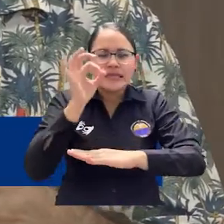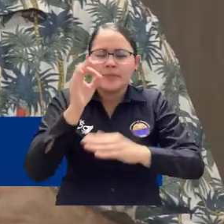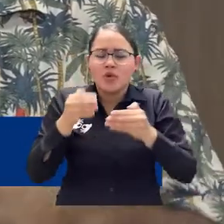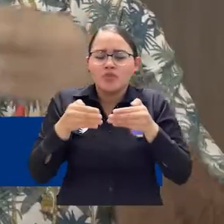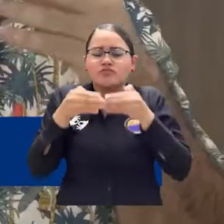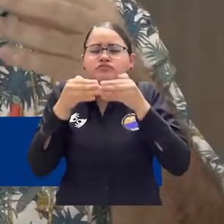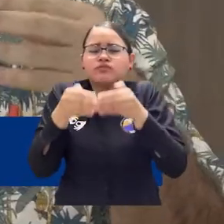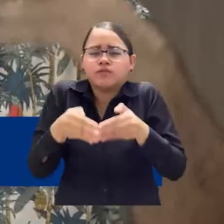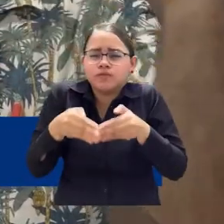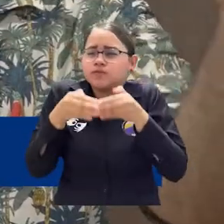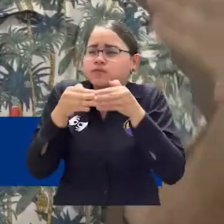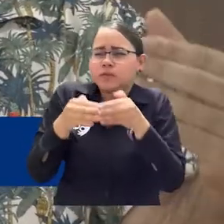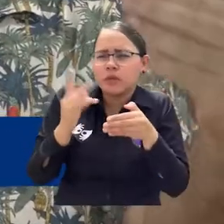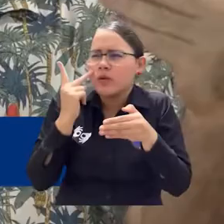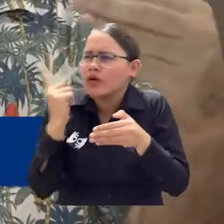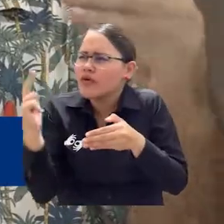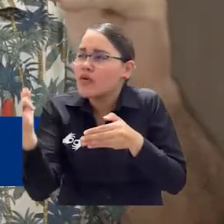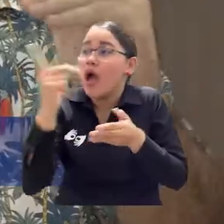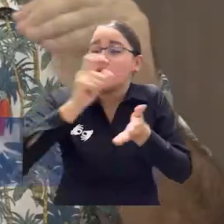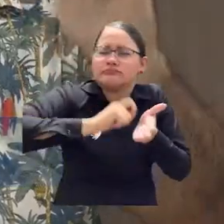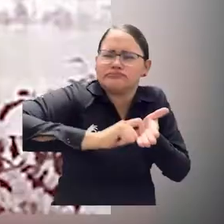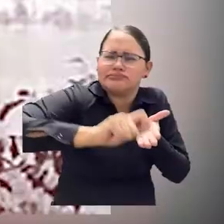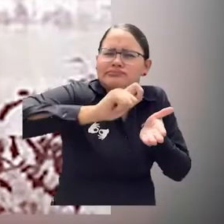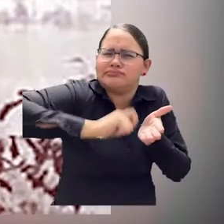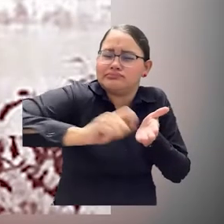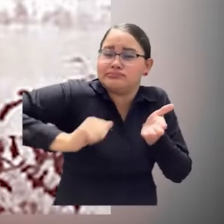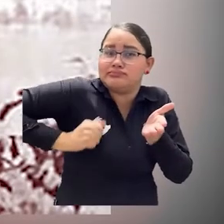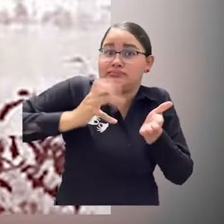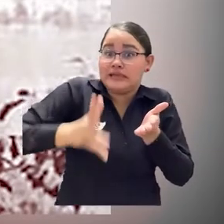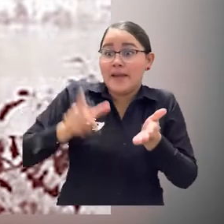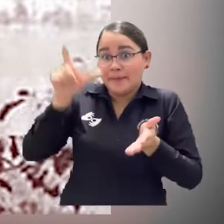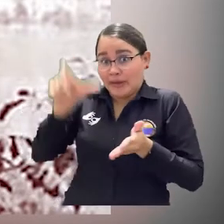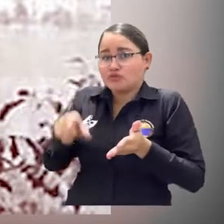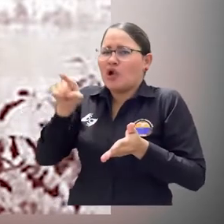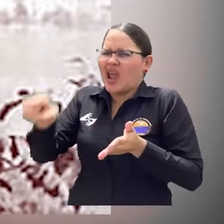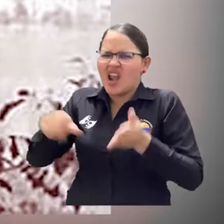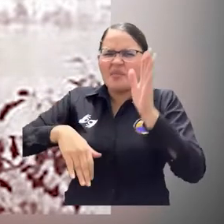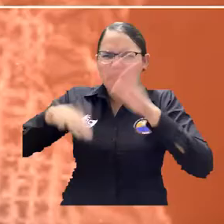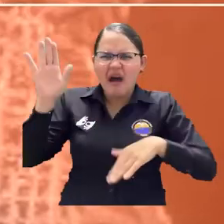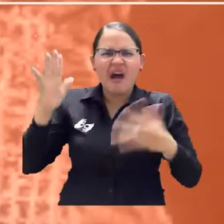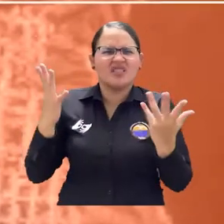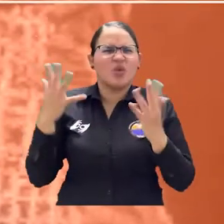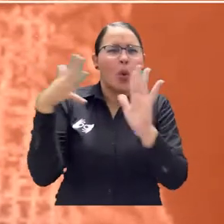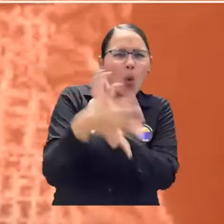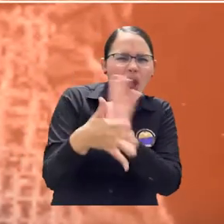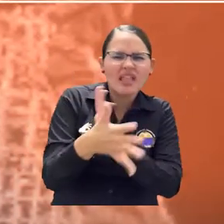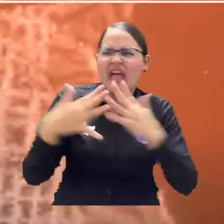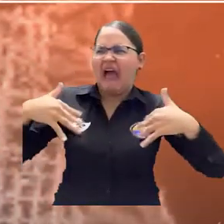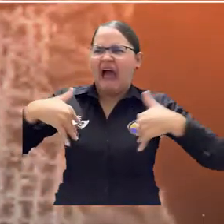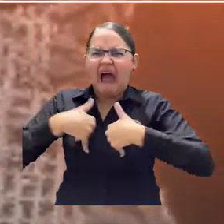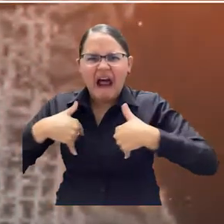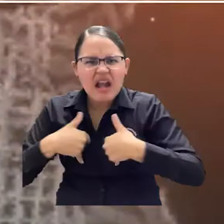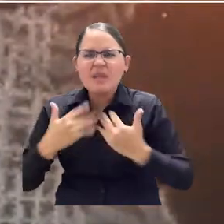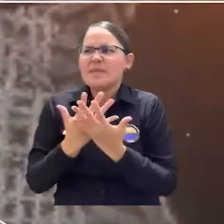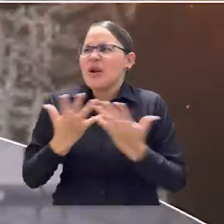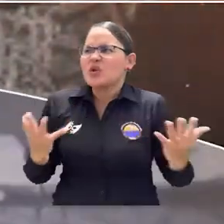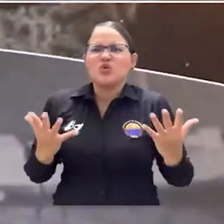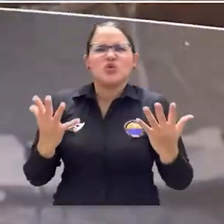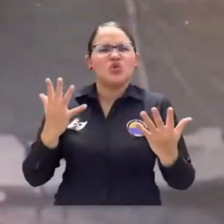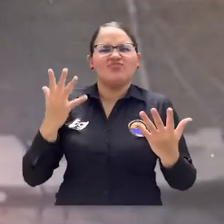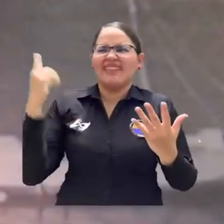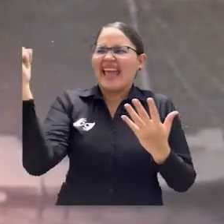iban describiendo lo que veían, pero este más allá de lo que veía por ser un geógrafo de tipo social, pues